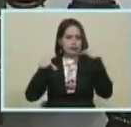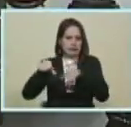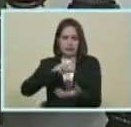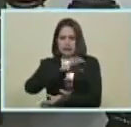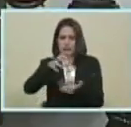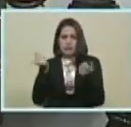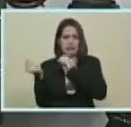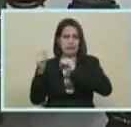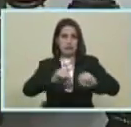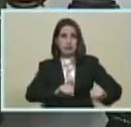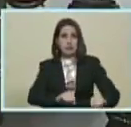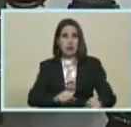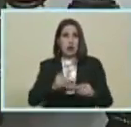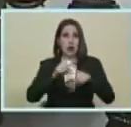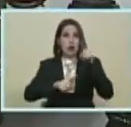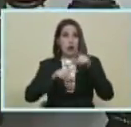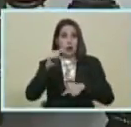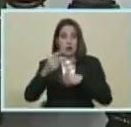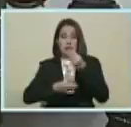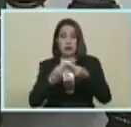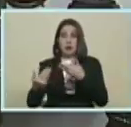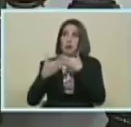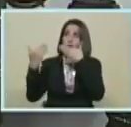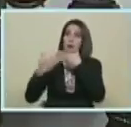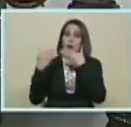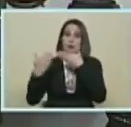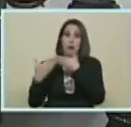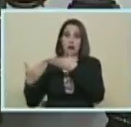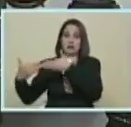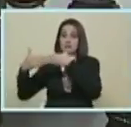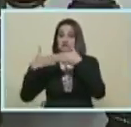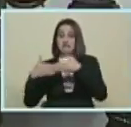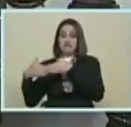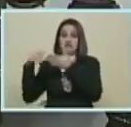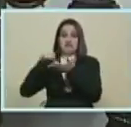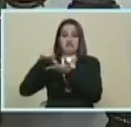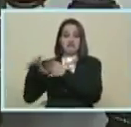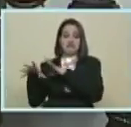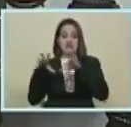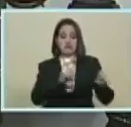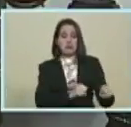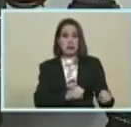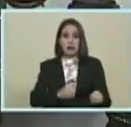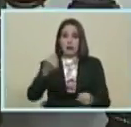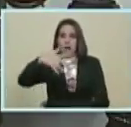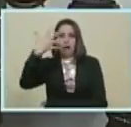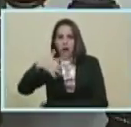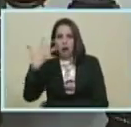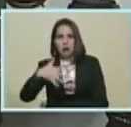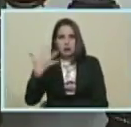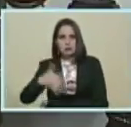Neoliberal Que han impuesto Los sectores Capitalistas Especuladores